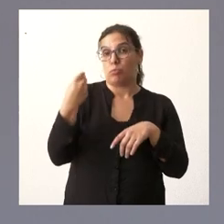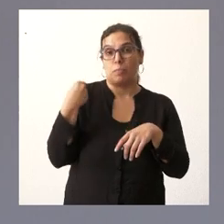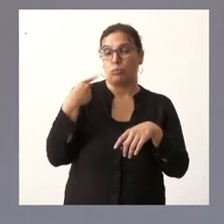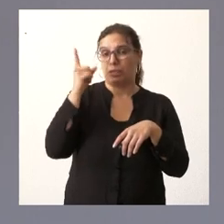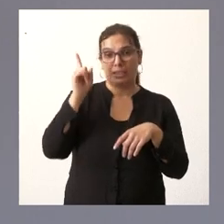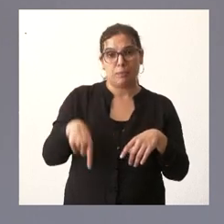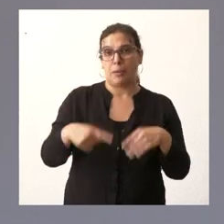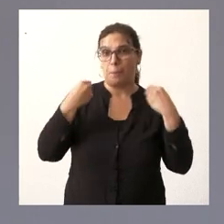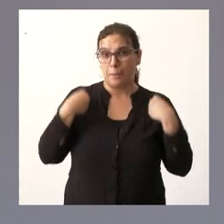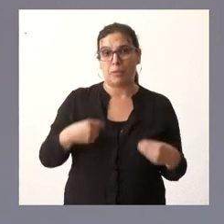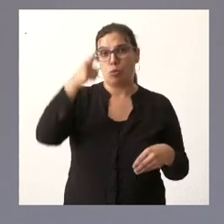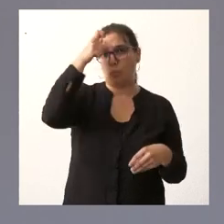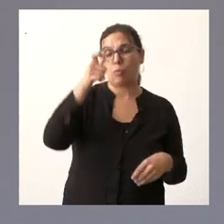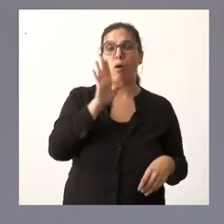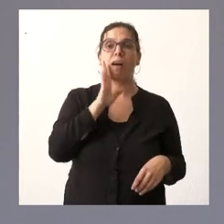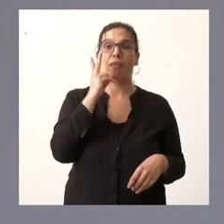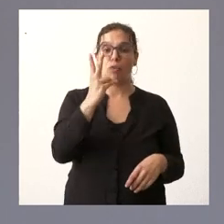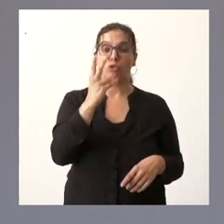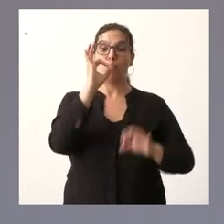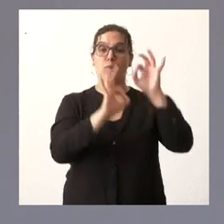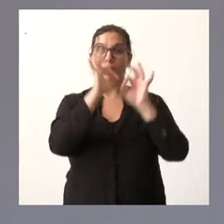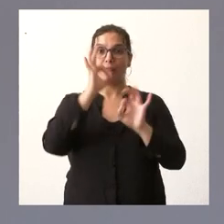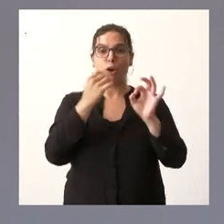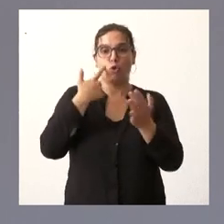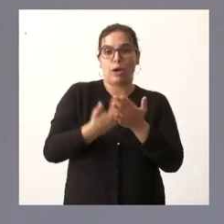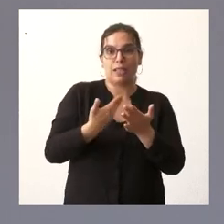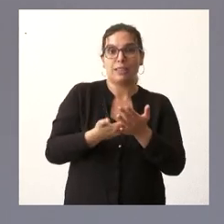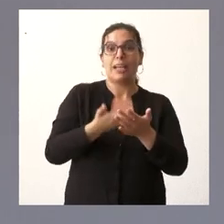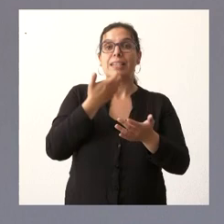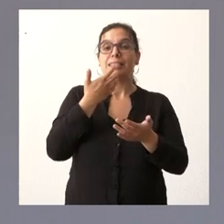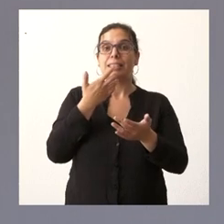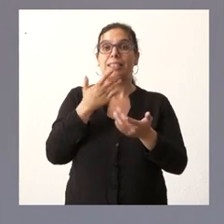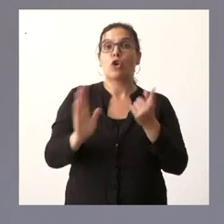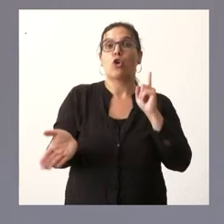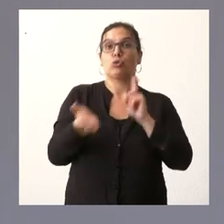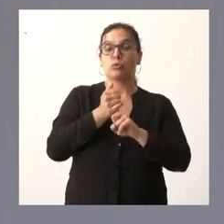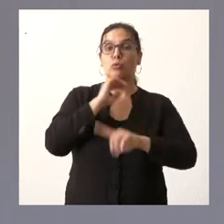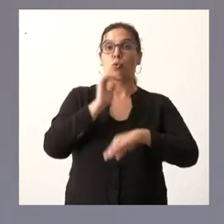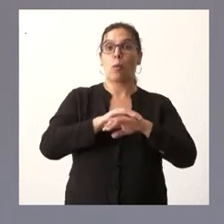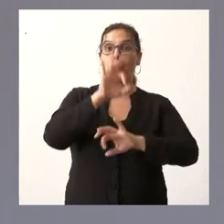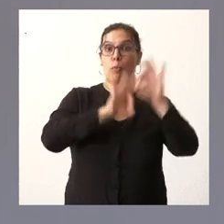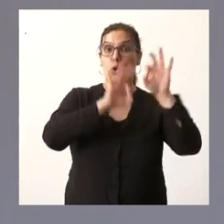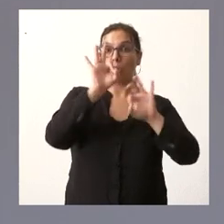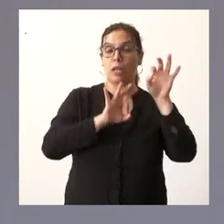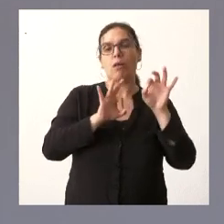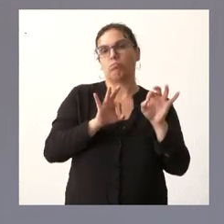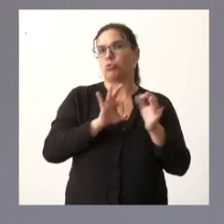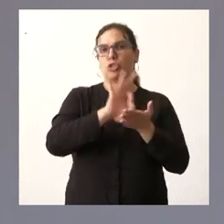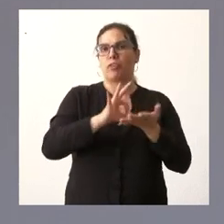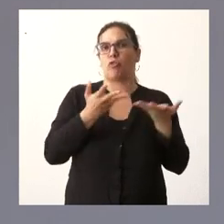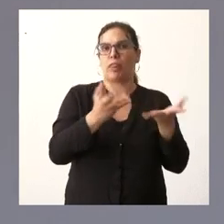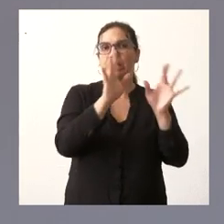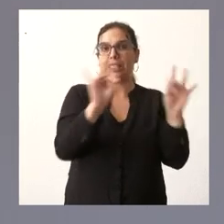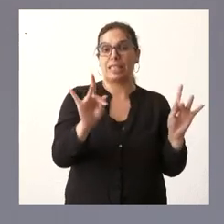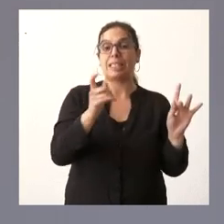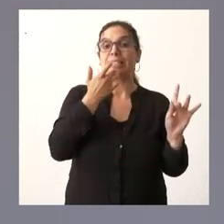señala en esos municipios que hay una serie de ratios y de garantías si se alcanza el ratio pues lógicamente el servicio se presta y